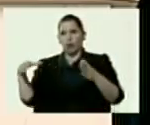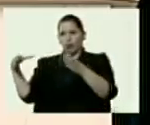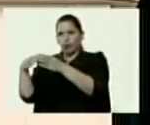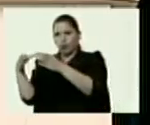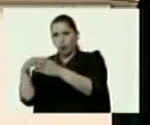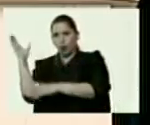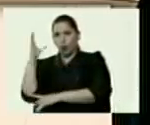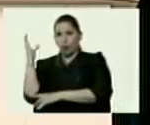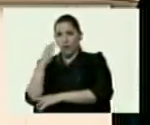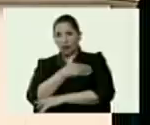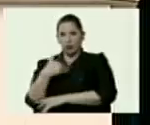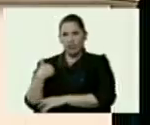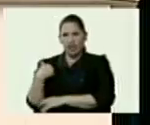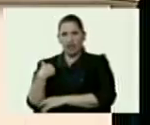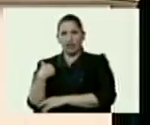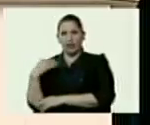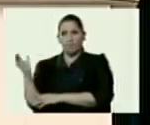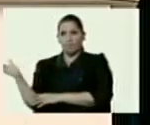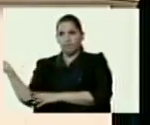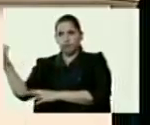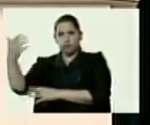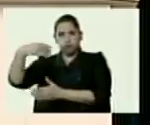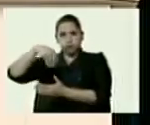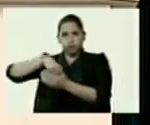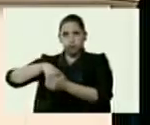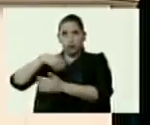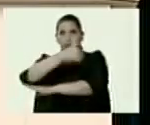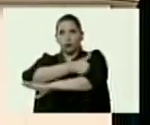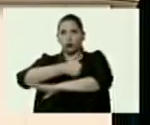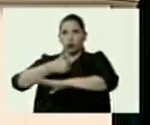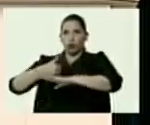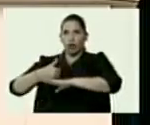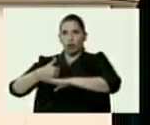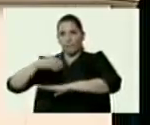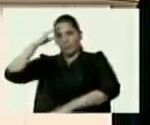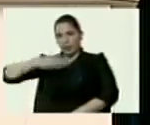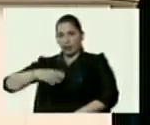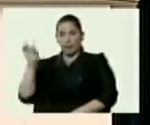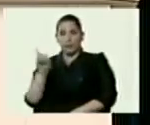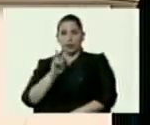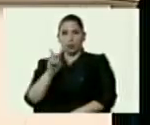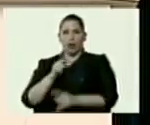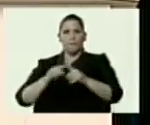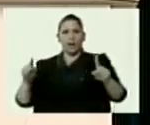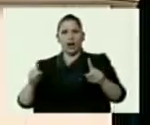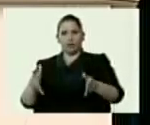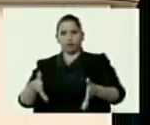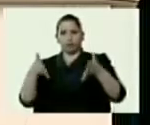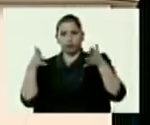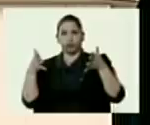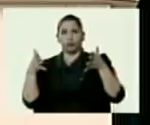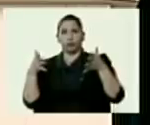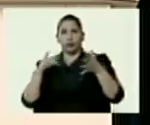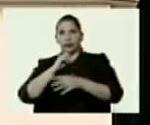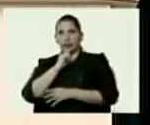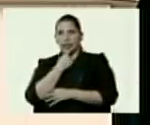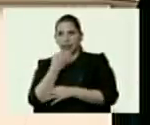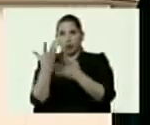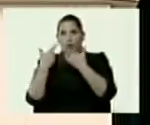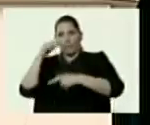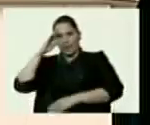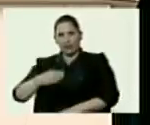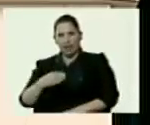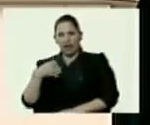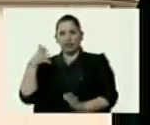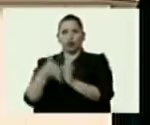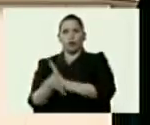tratado de reclutar funcionarios militares venezolanos para obtener secretos militares relacionados